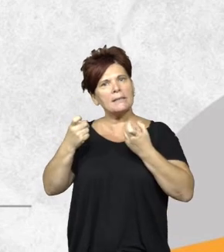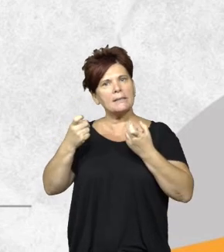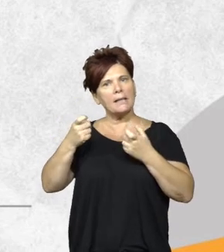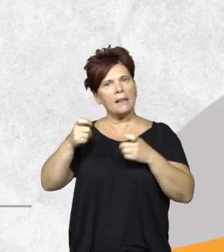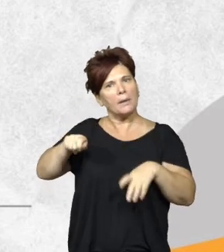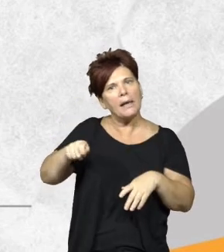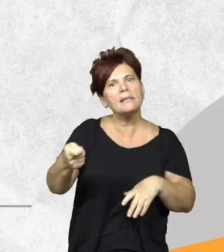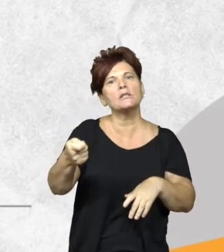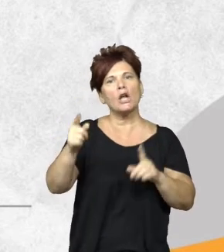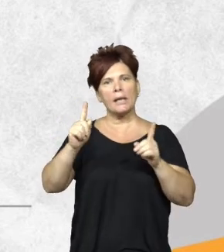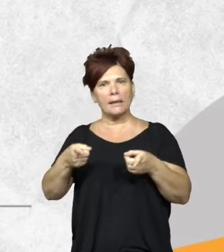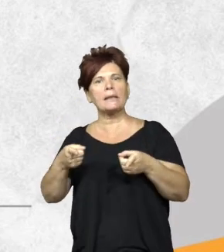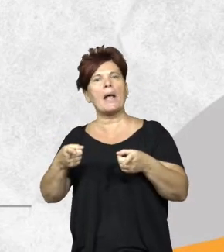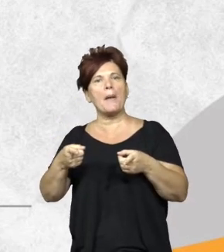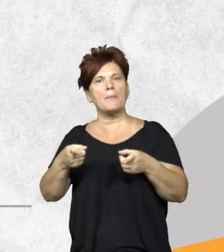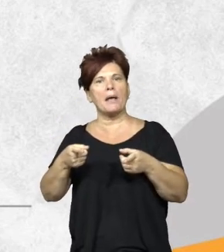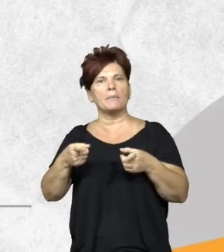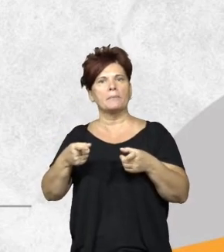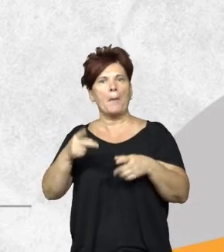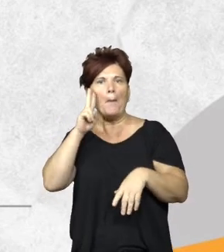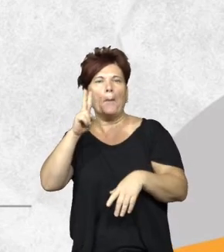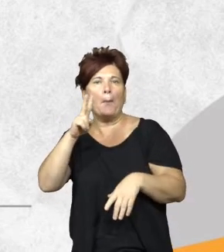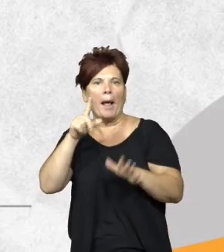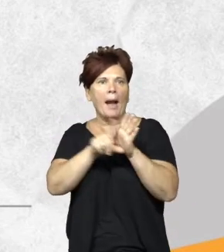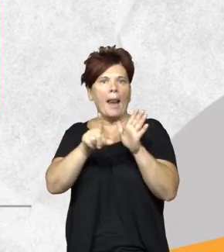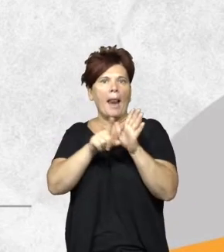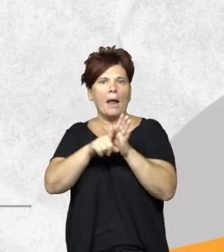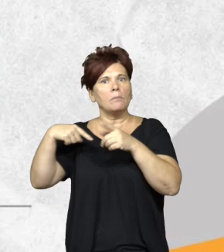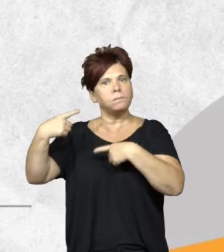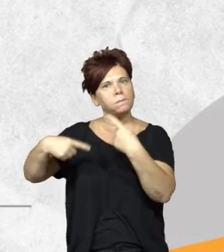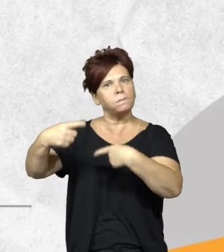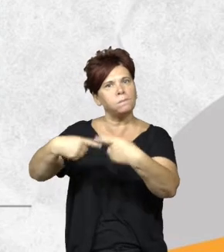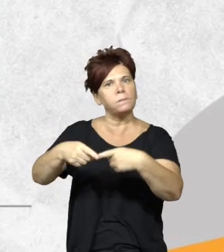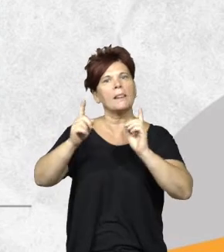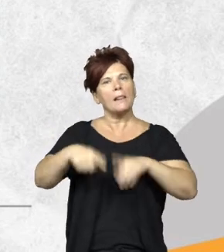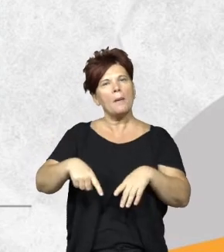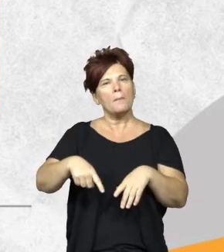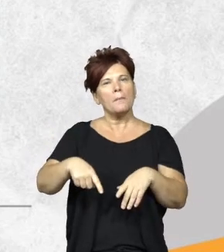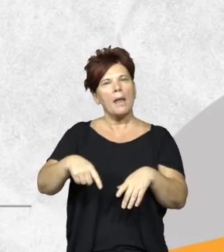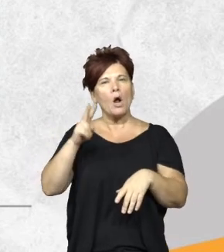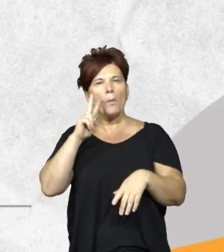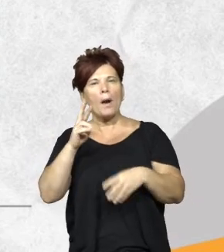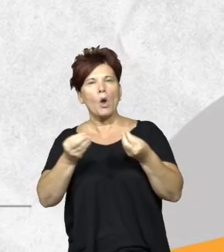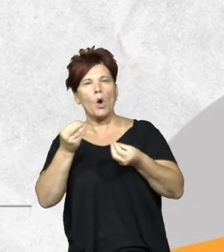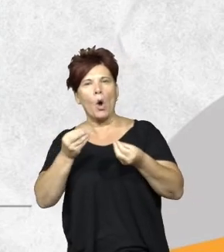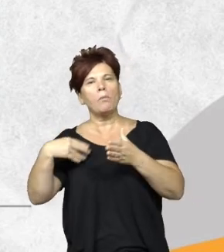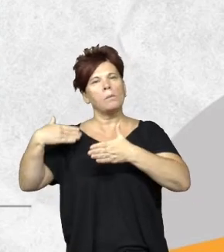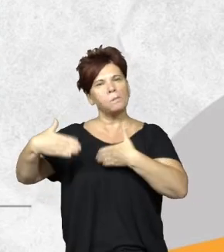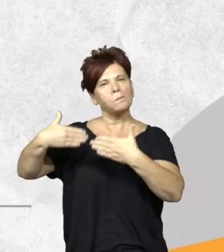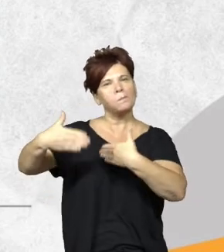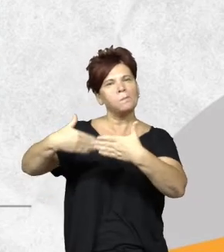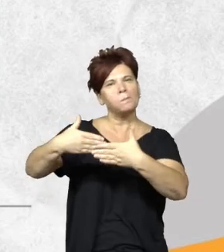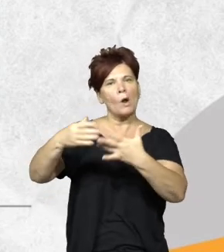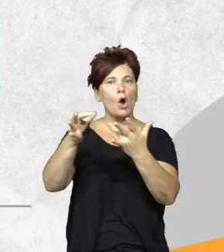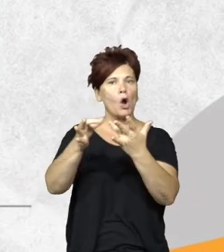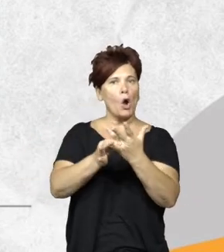gestión como para el seguimiento de esta ley como así también para dar seguimiento para ver cómo van los avances en